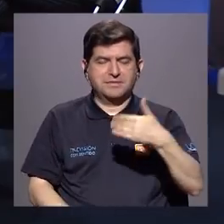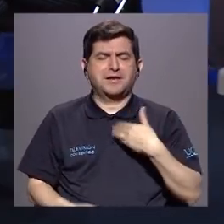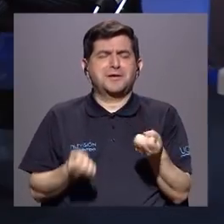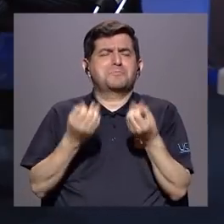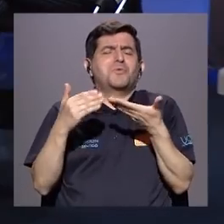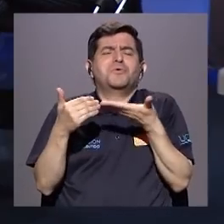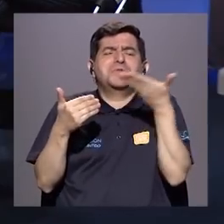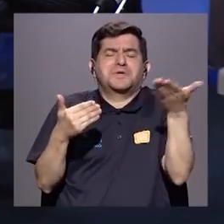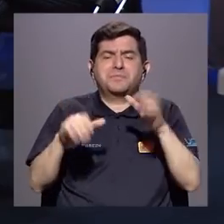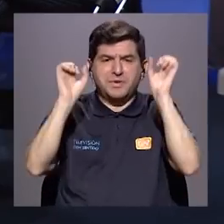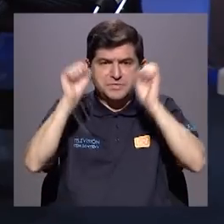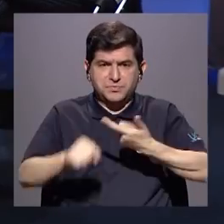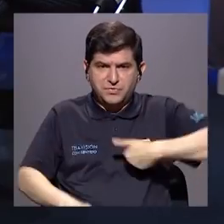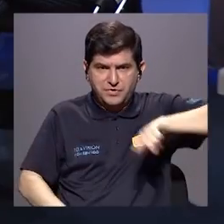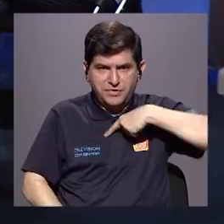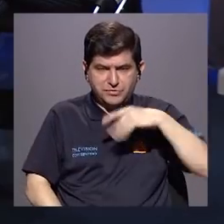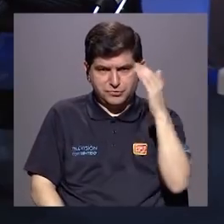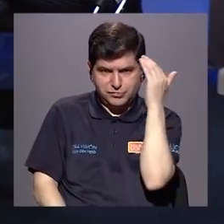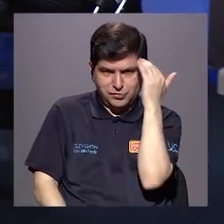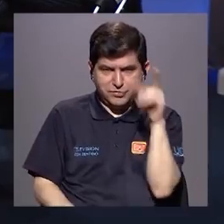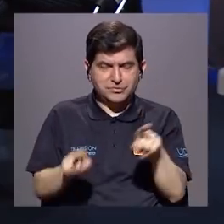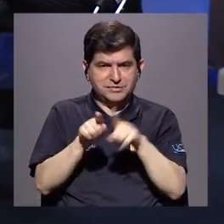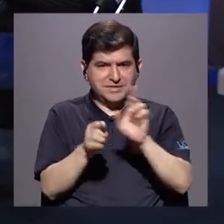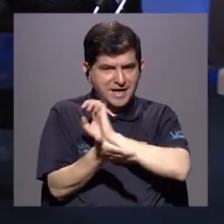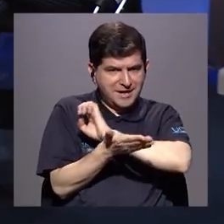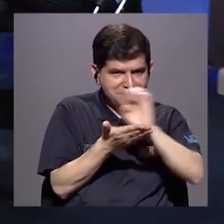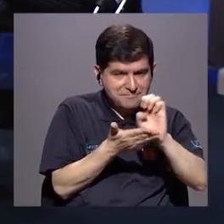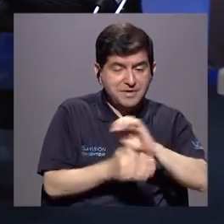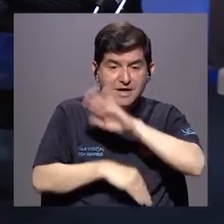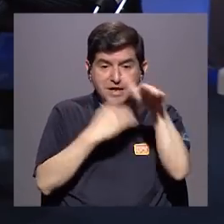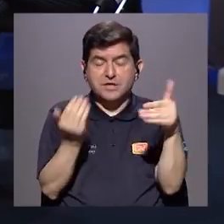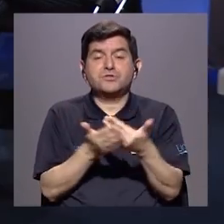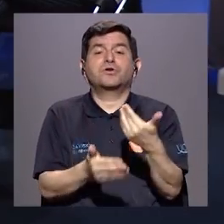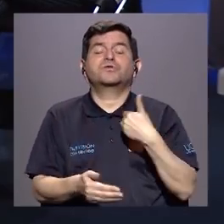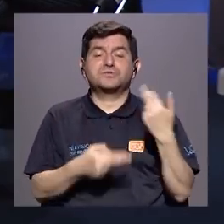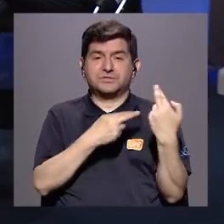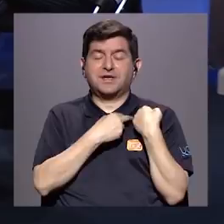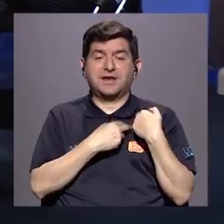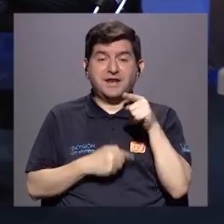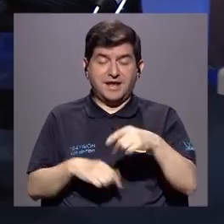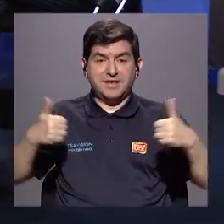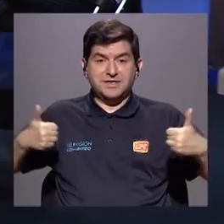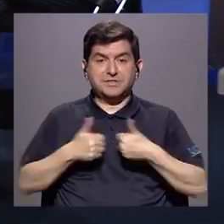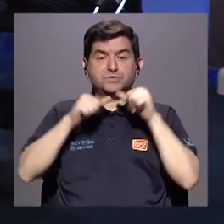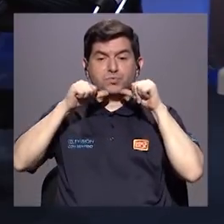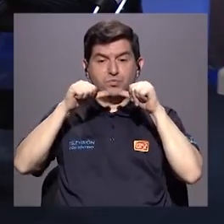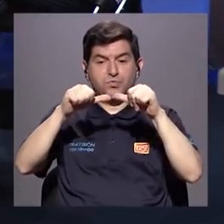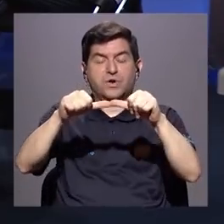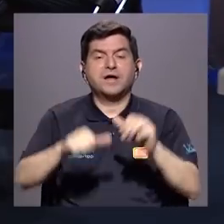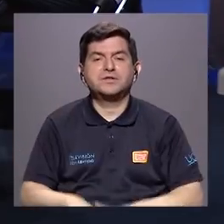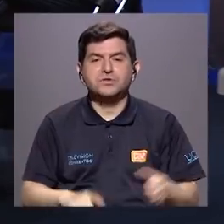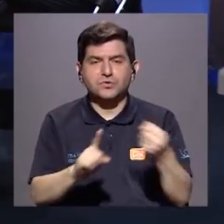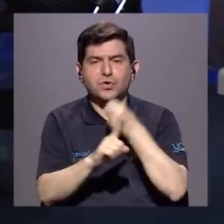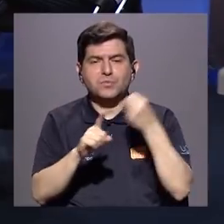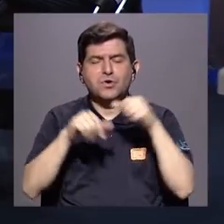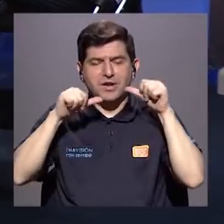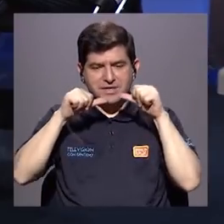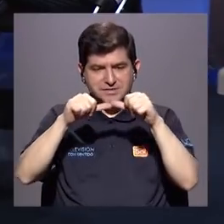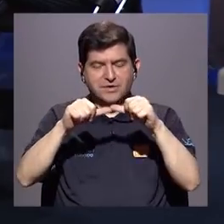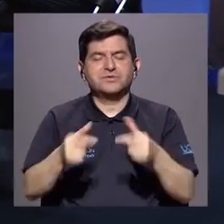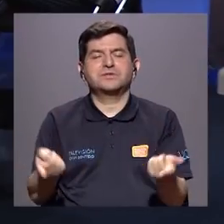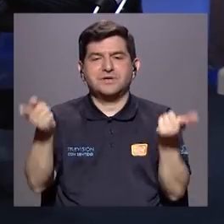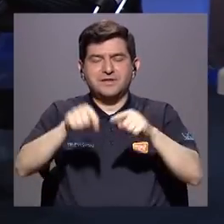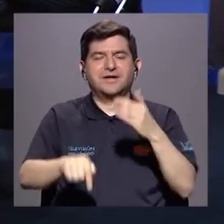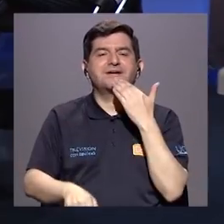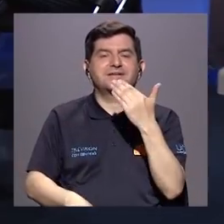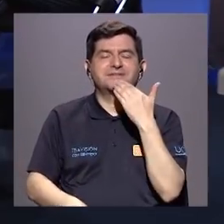tenemos muchos elementos para poder no solo concienciar, sino prevenir. Nos toca a todos. El bullying es un reto permanente y continuo, porque es una violencia permanente